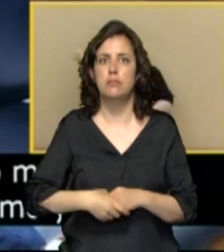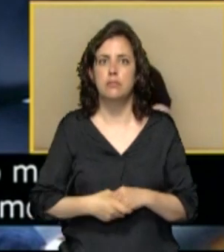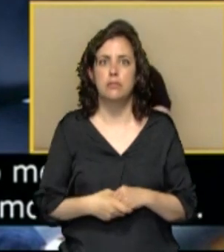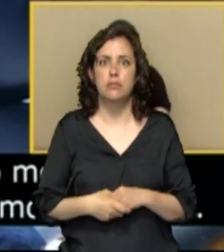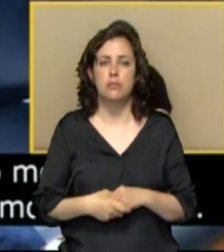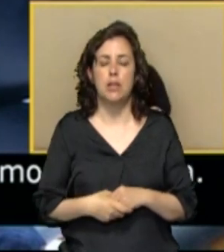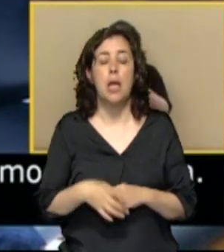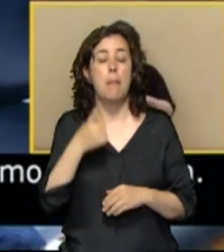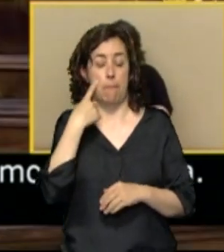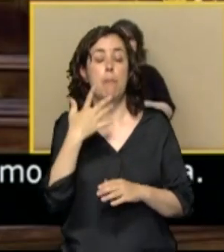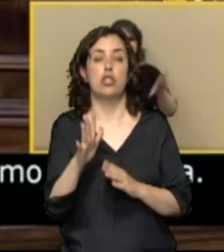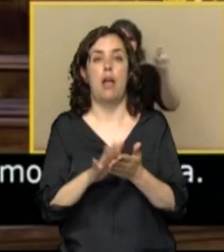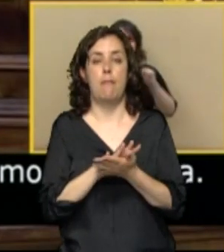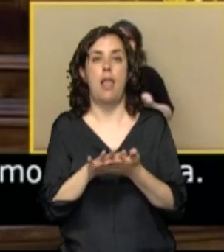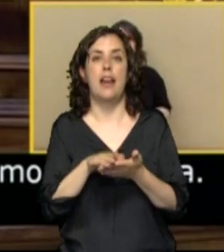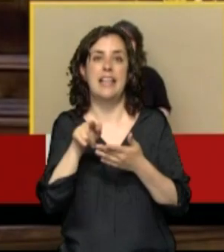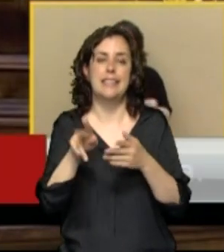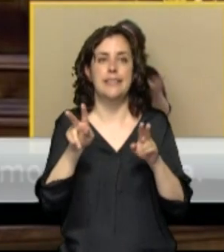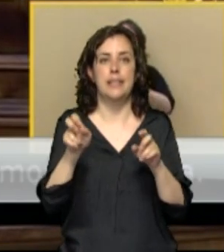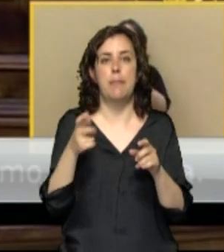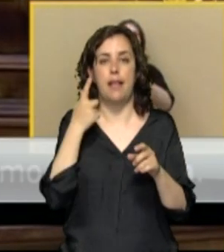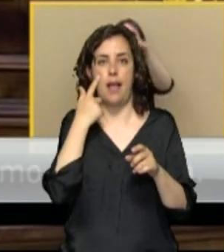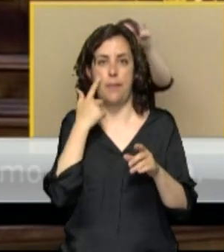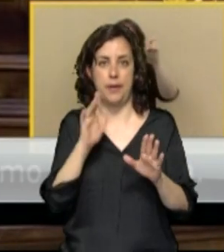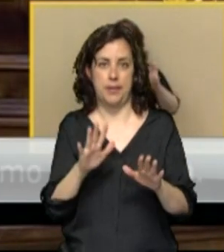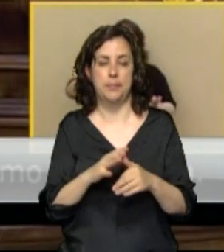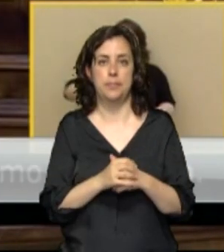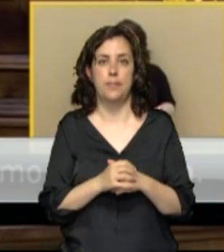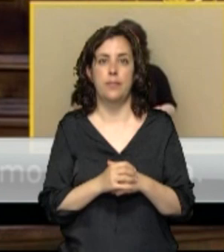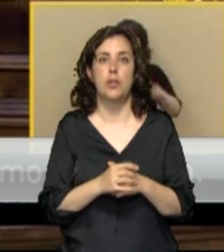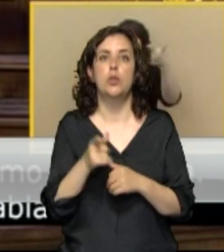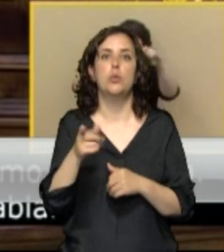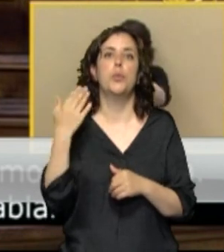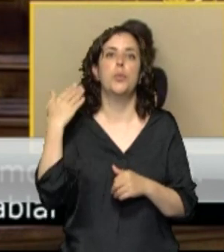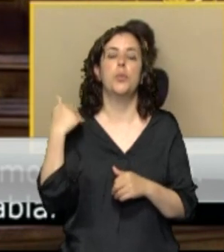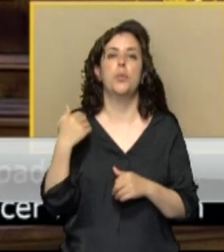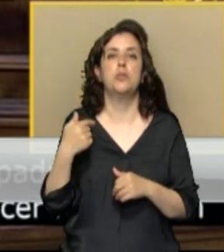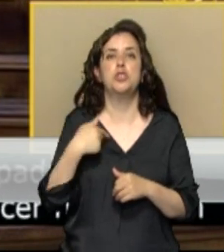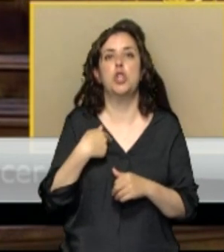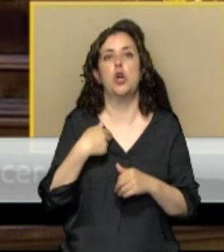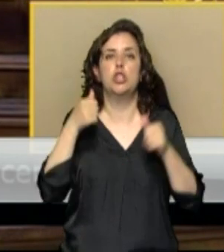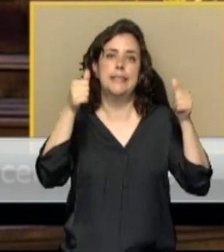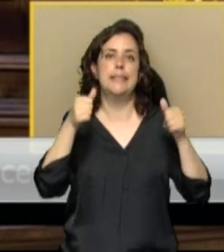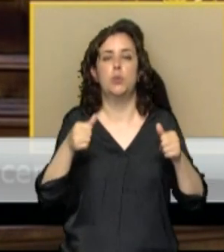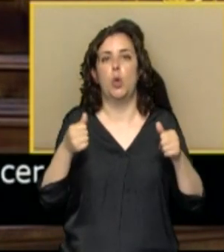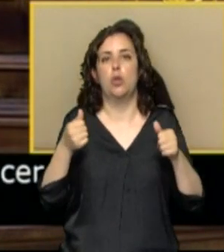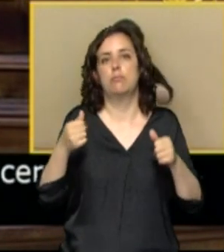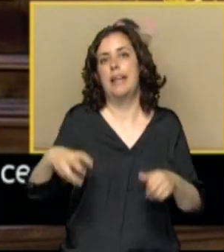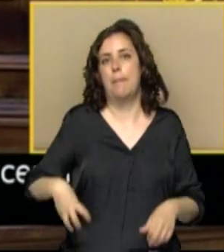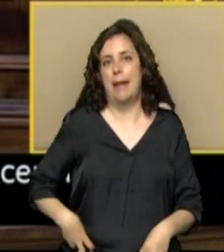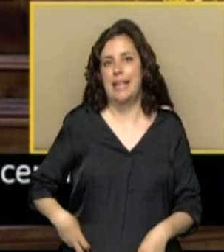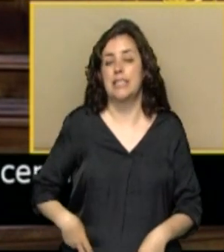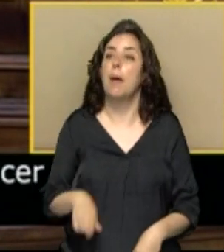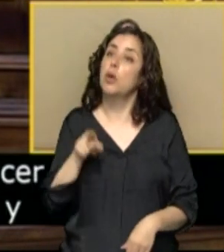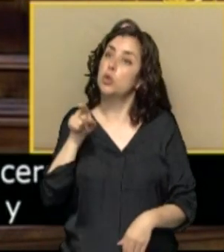Vamos a hablar de esto de la aristocracia. Ha hecho usted referencia a mi título de marquesa. Usted es el hijo de un